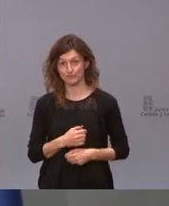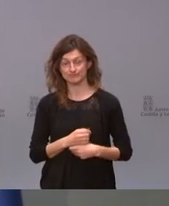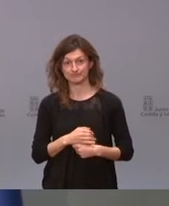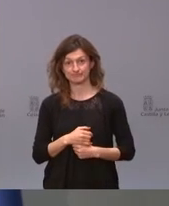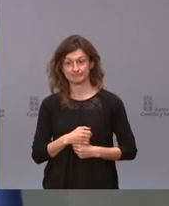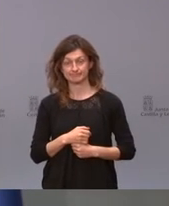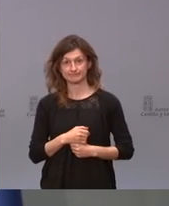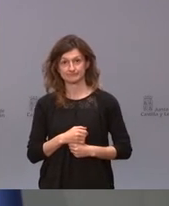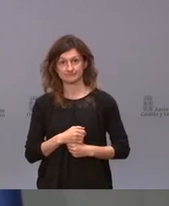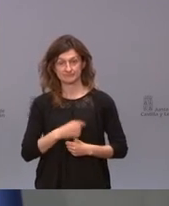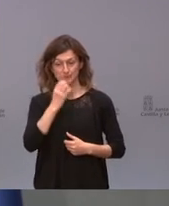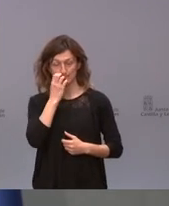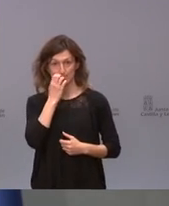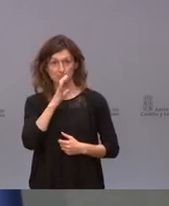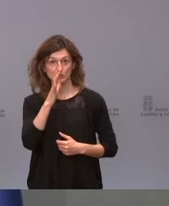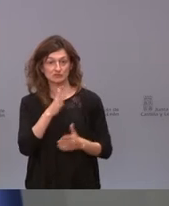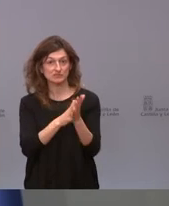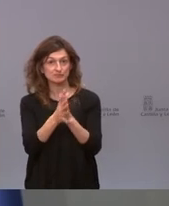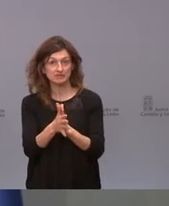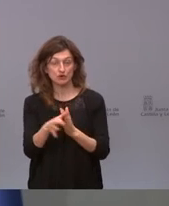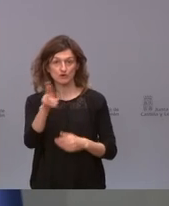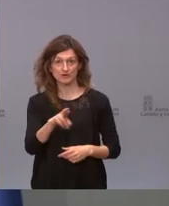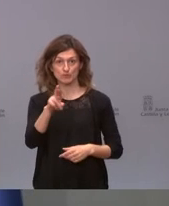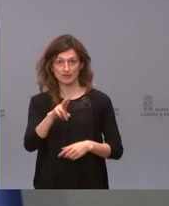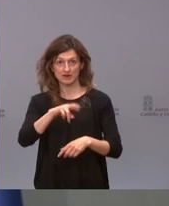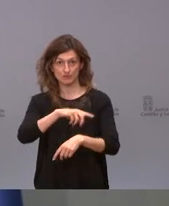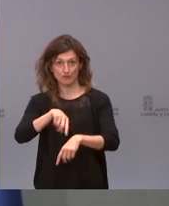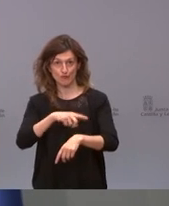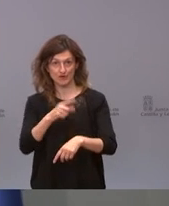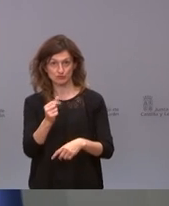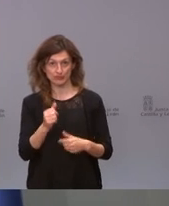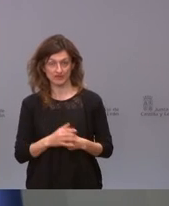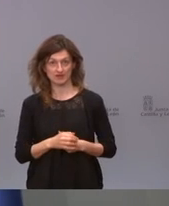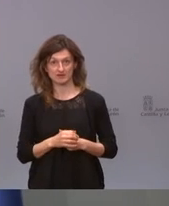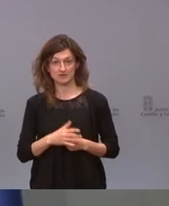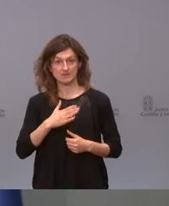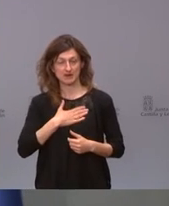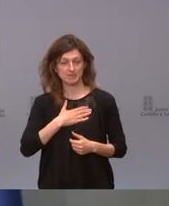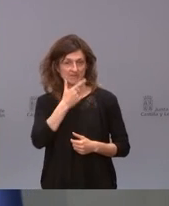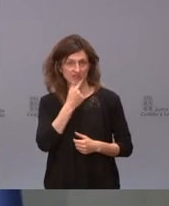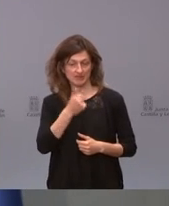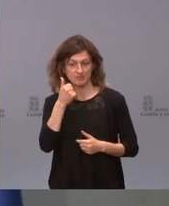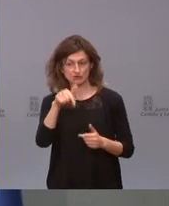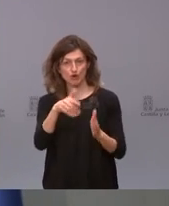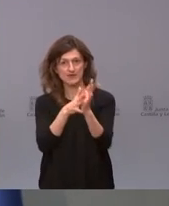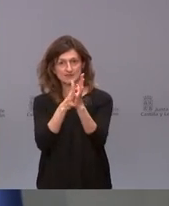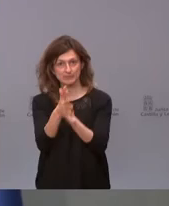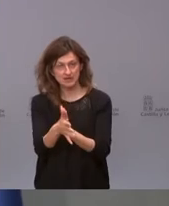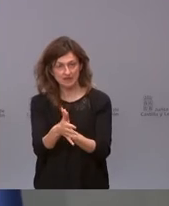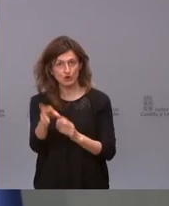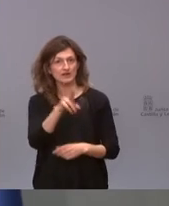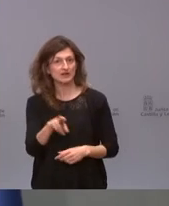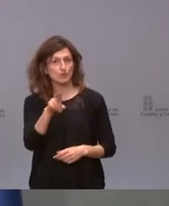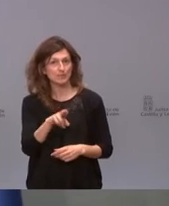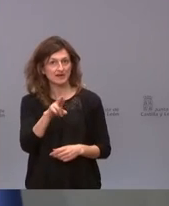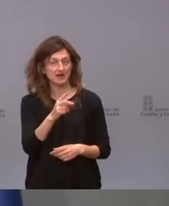explicando cómo vamos a recuperar unas horas para nosotros es bastante más razonable estar hoy explicando cómo vamos